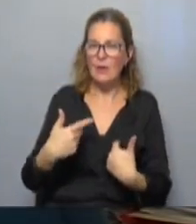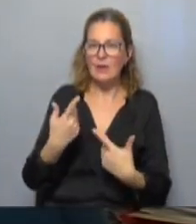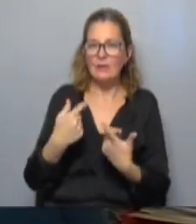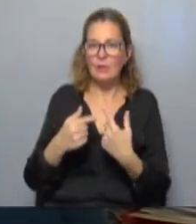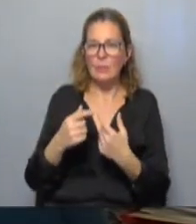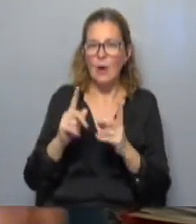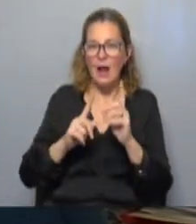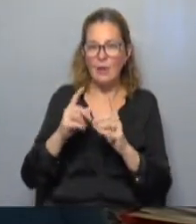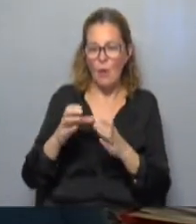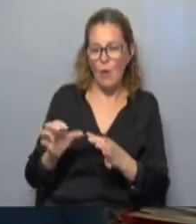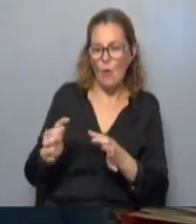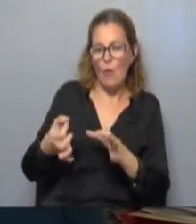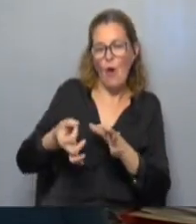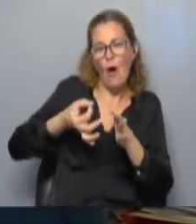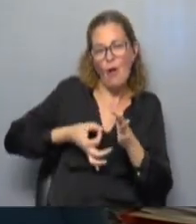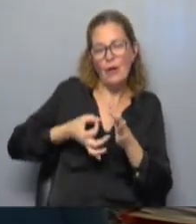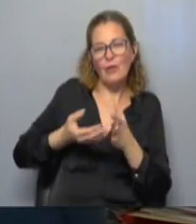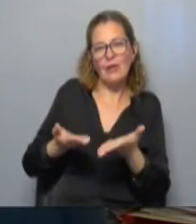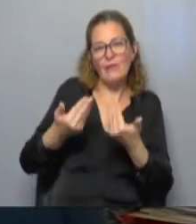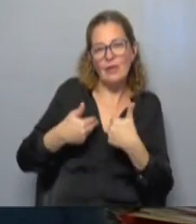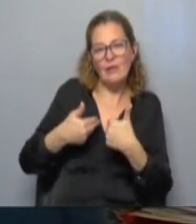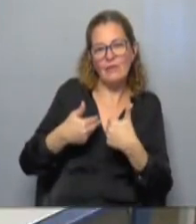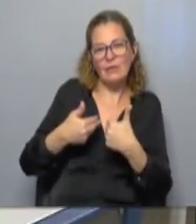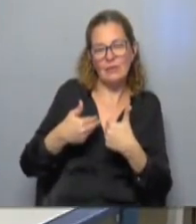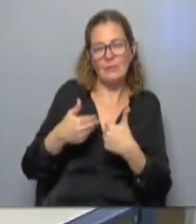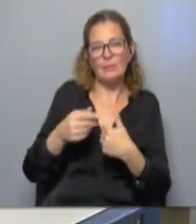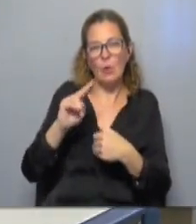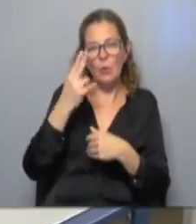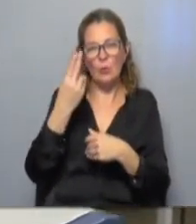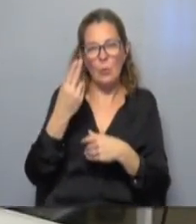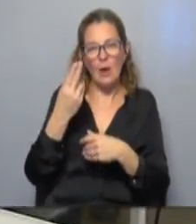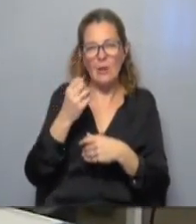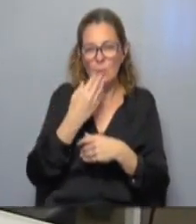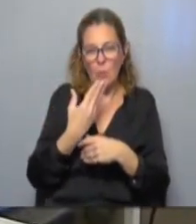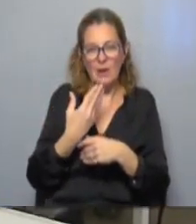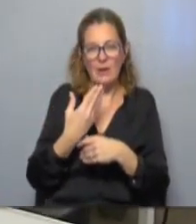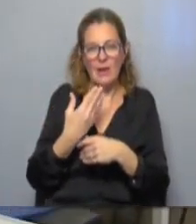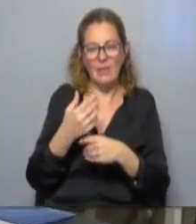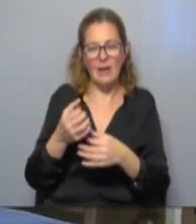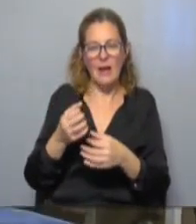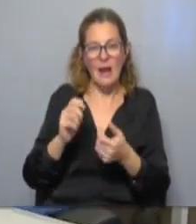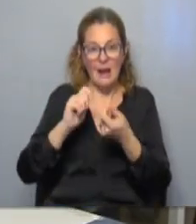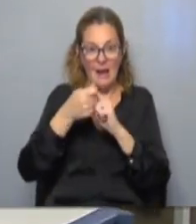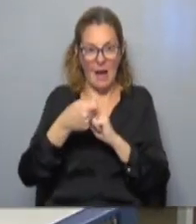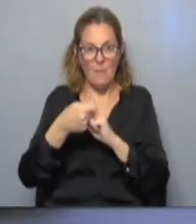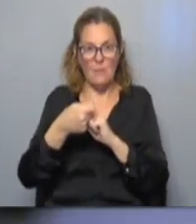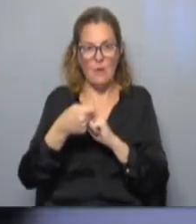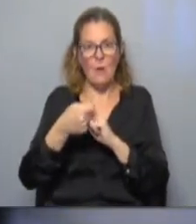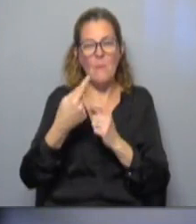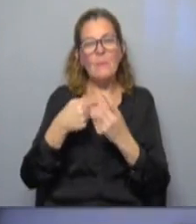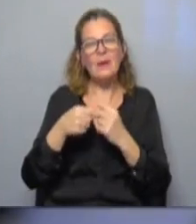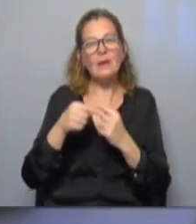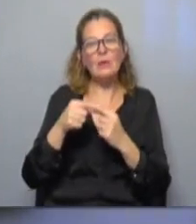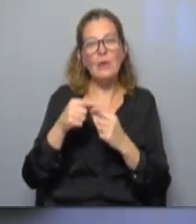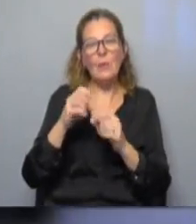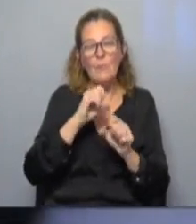por un órgano que se recibe a partir de una donación Uruguay tiene una buena tasa de trasplante de órganos sin embargo